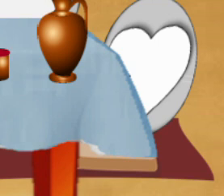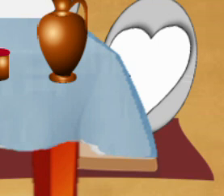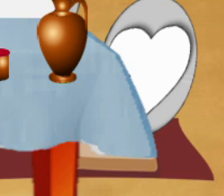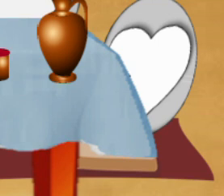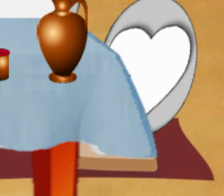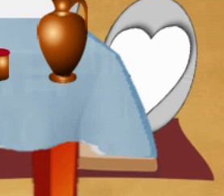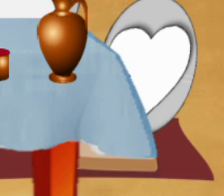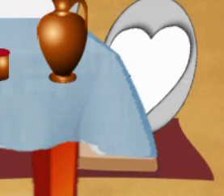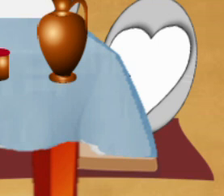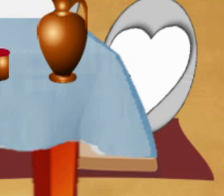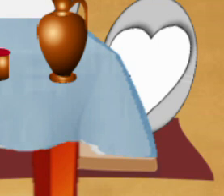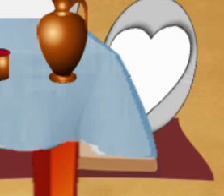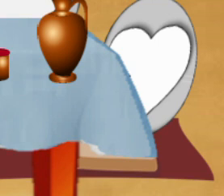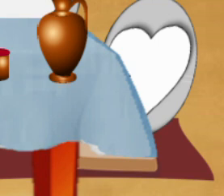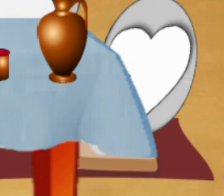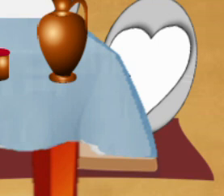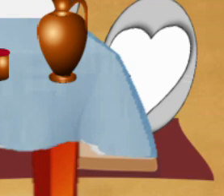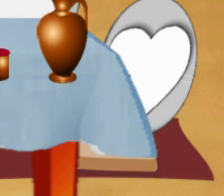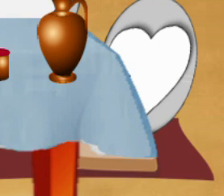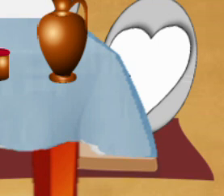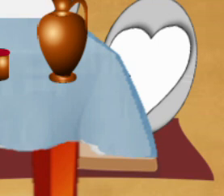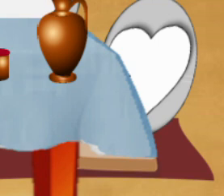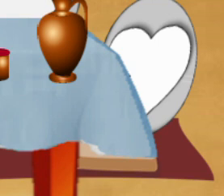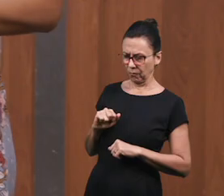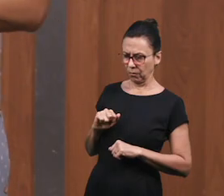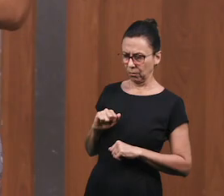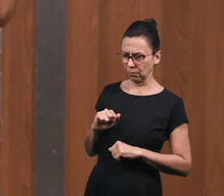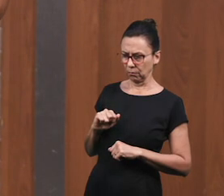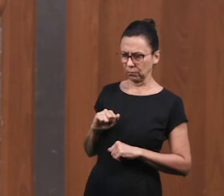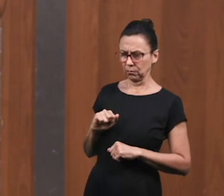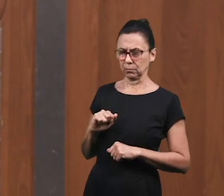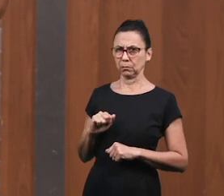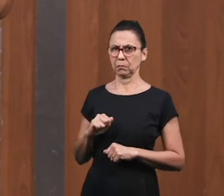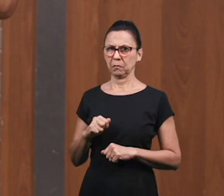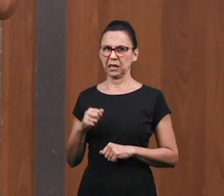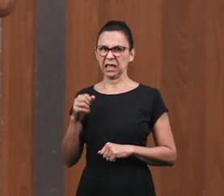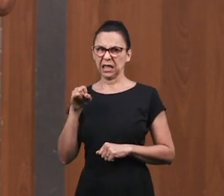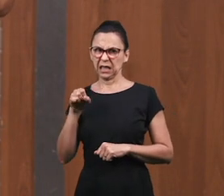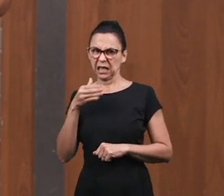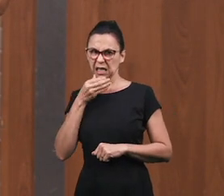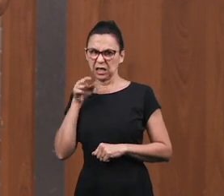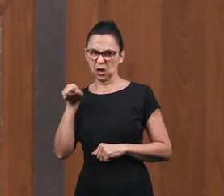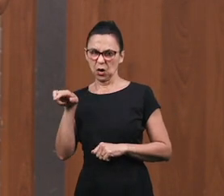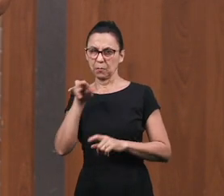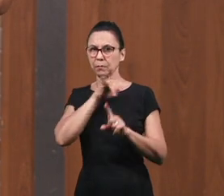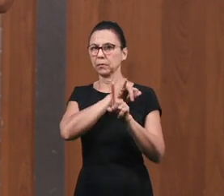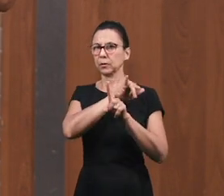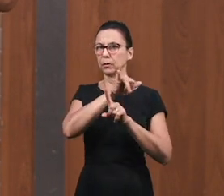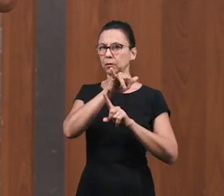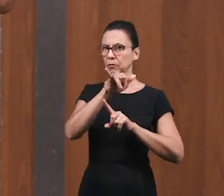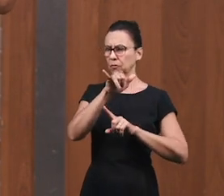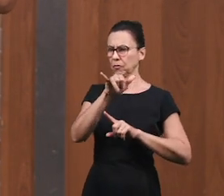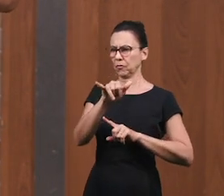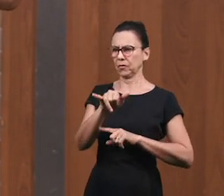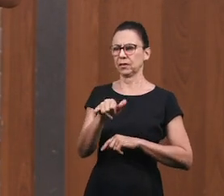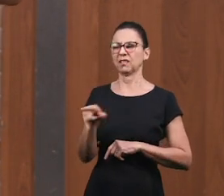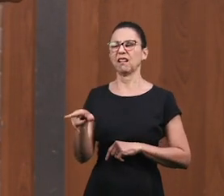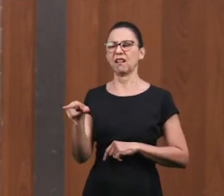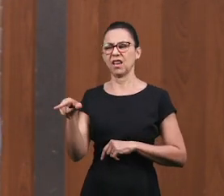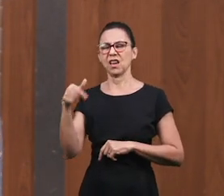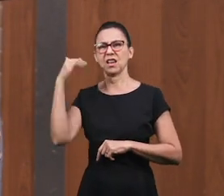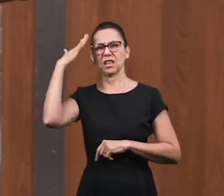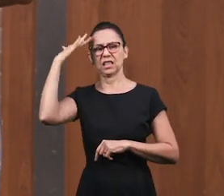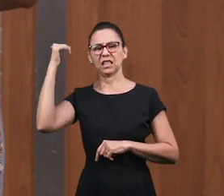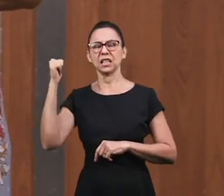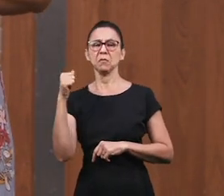pensando ¿Cómo Pasó esa situación ahí? Si este hombre fue un